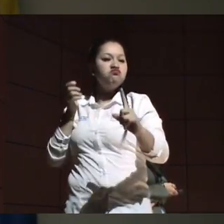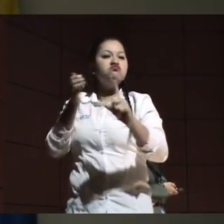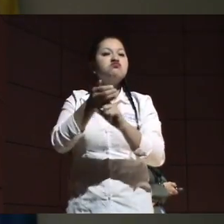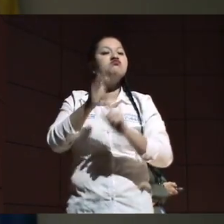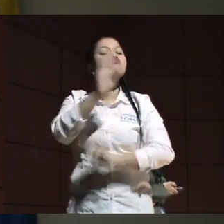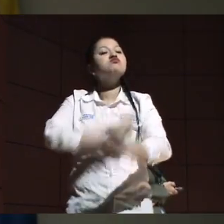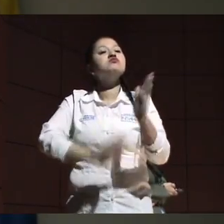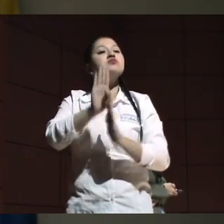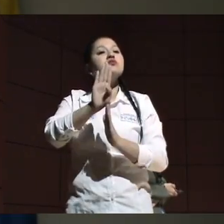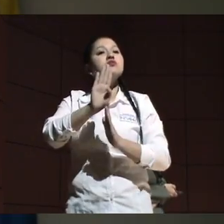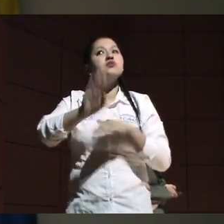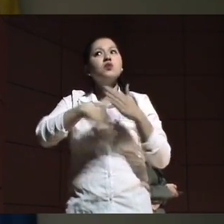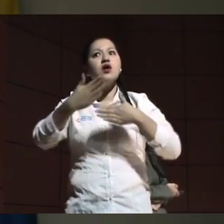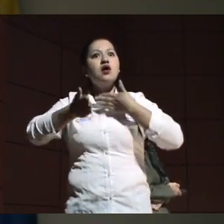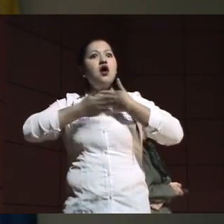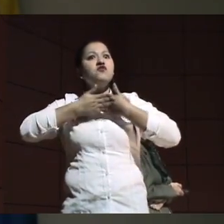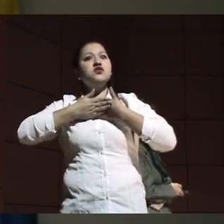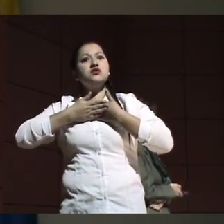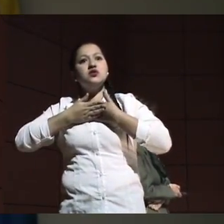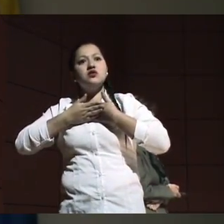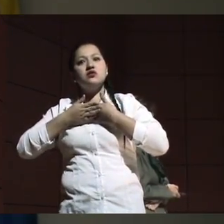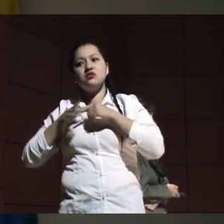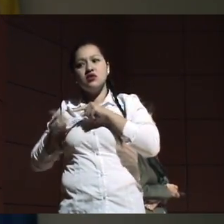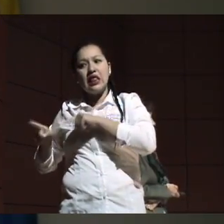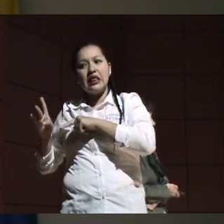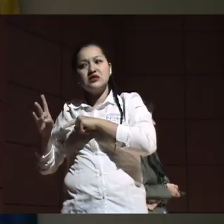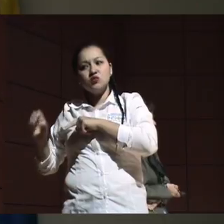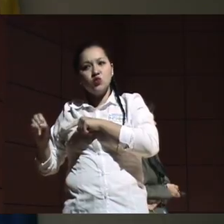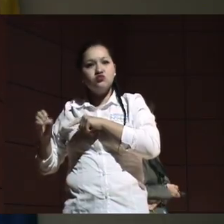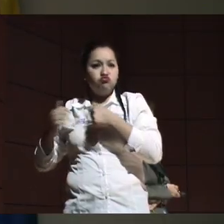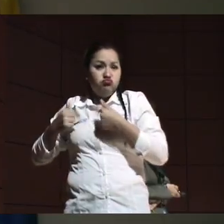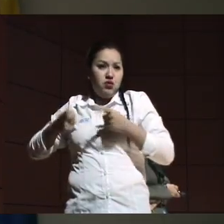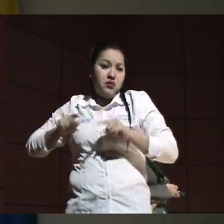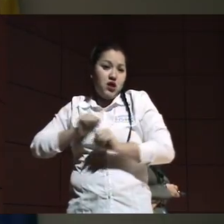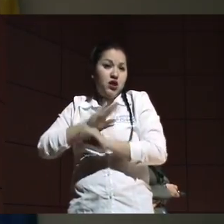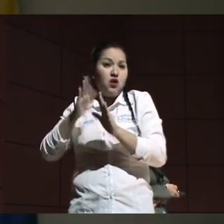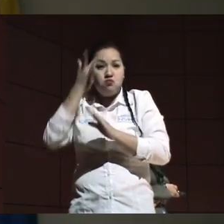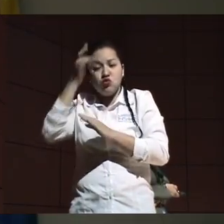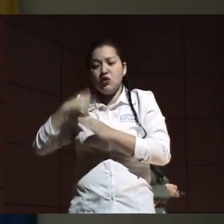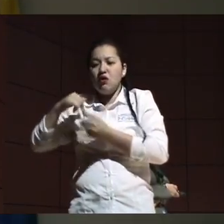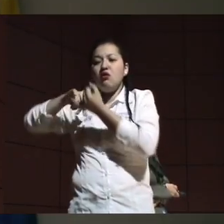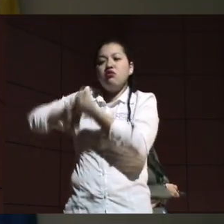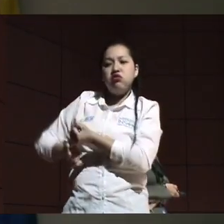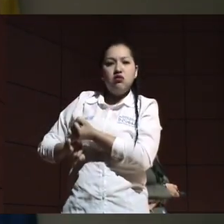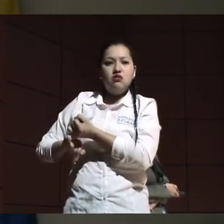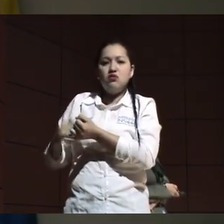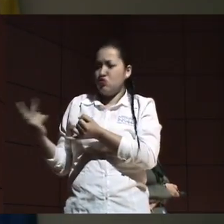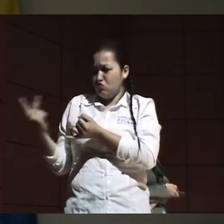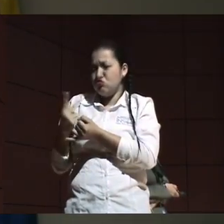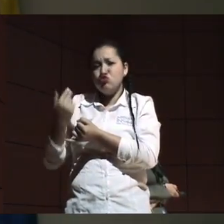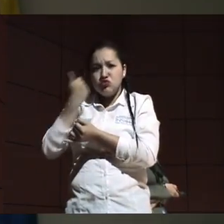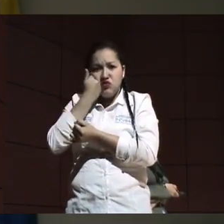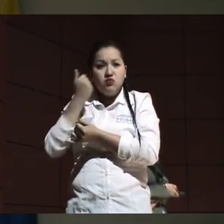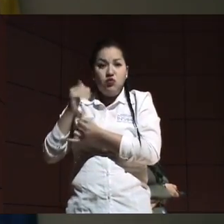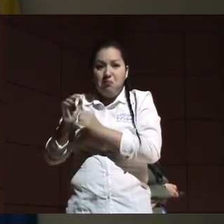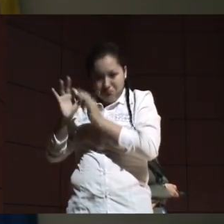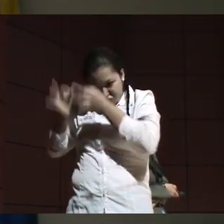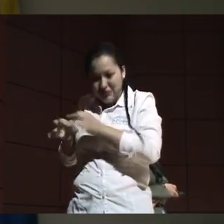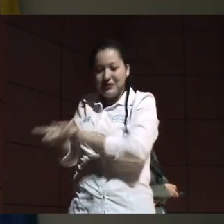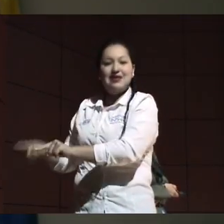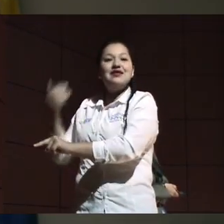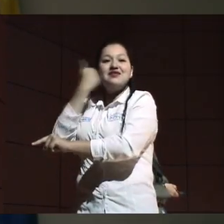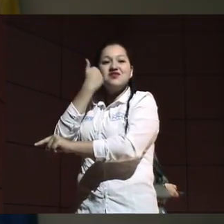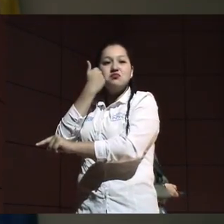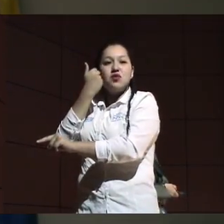¿Qué sentimos cuando nos dijeron que teníamos ELA? Y digo que teníamos ELA porque cuando a un paciente le diagnostican una enfermedad,